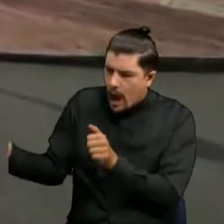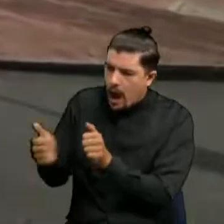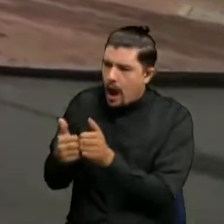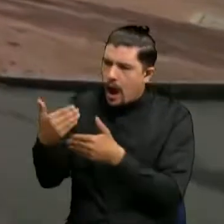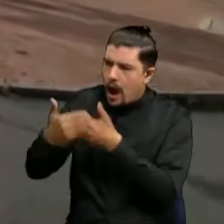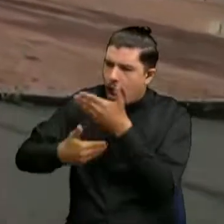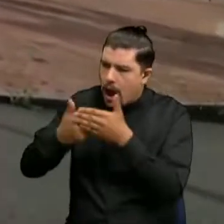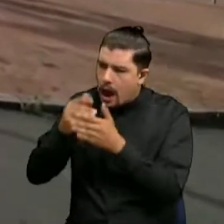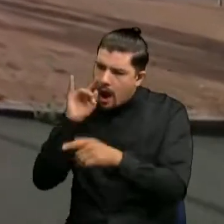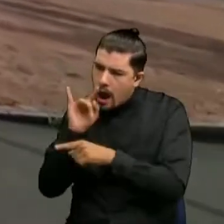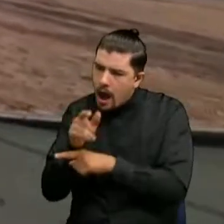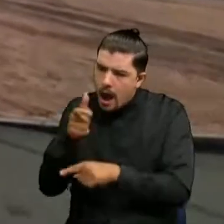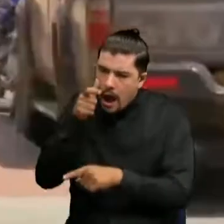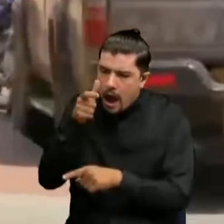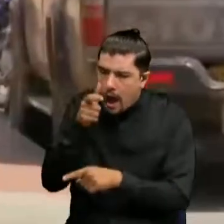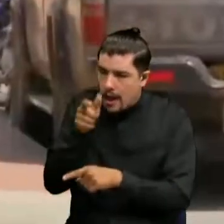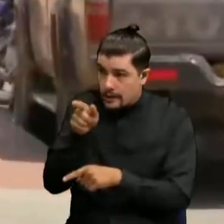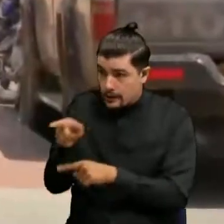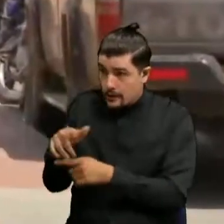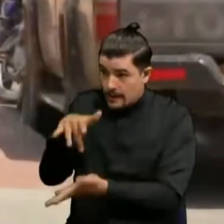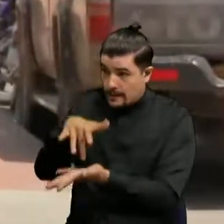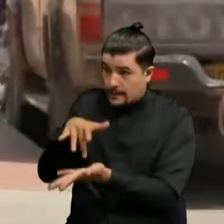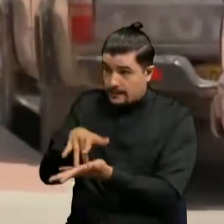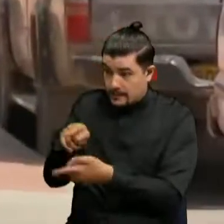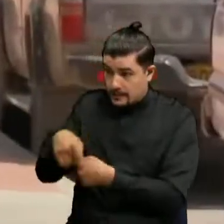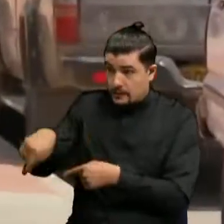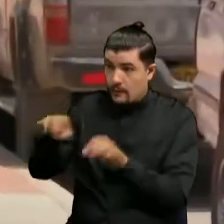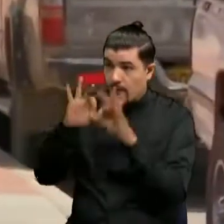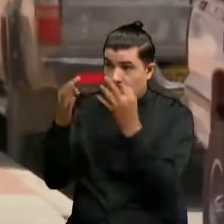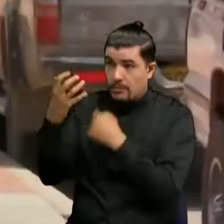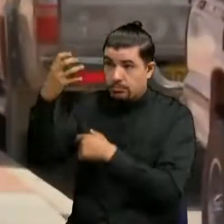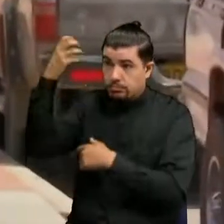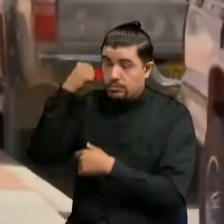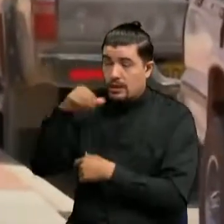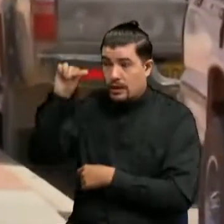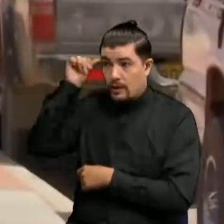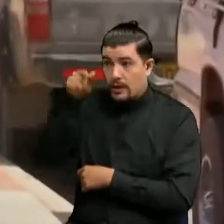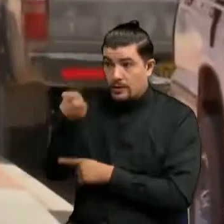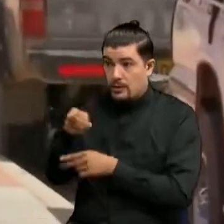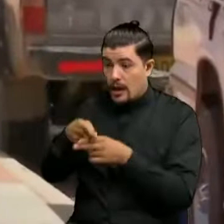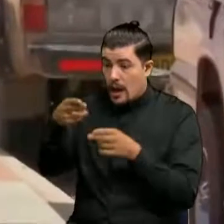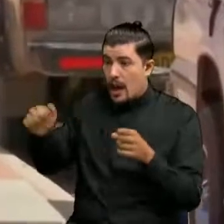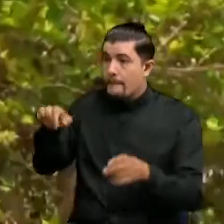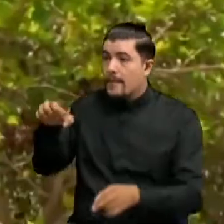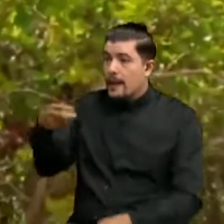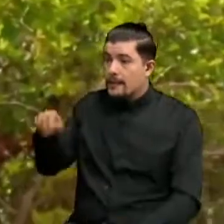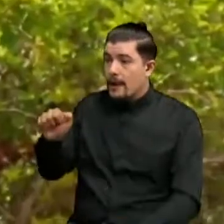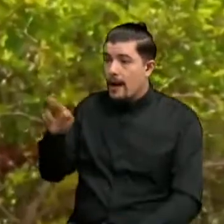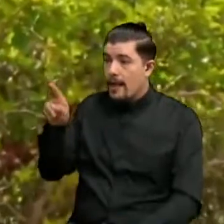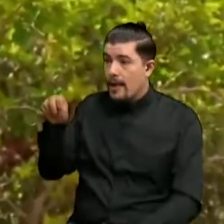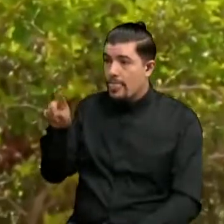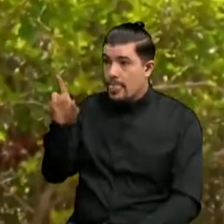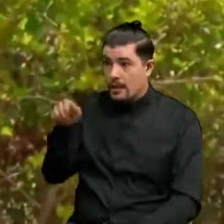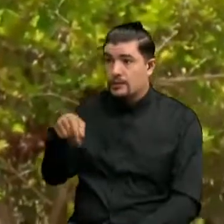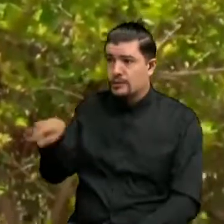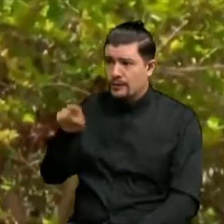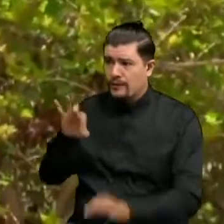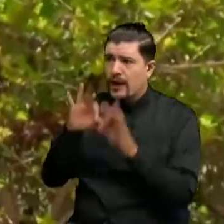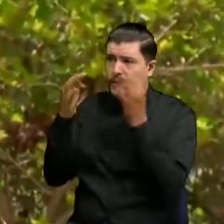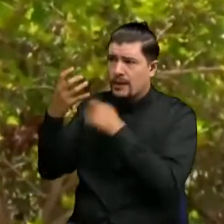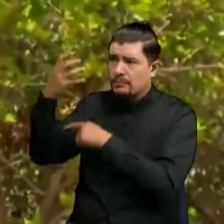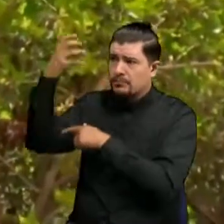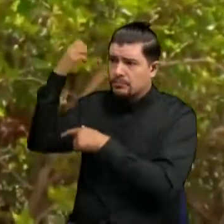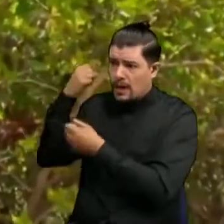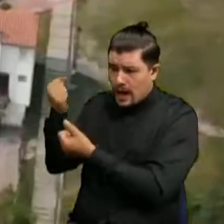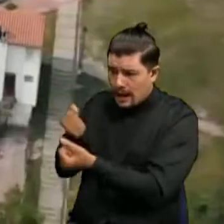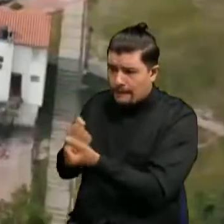proceso Usted hace parte también de esas familias tradicionales Porque recordemos que su apellido Peñaranda pues también es de una de las familias que ha llegado